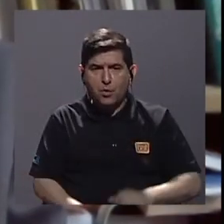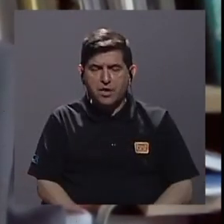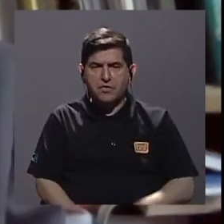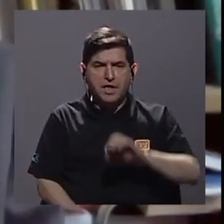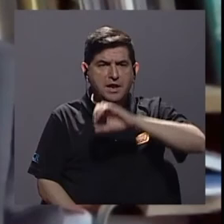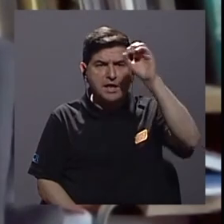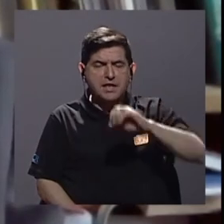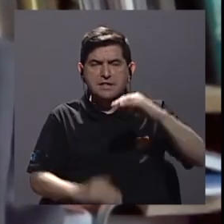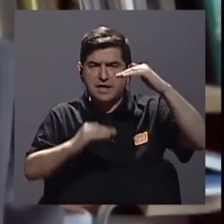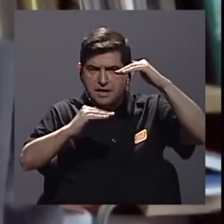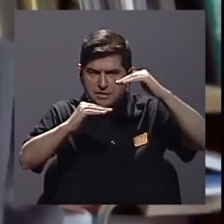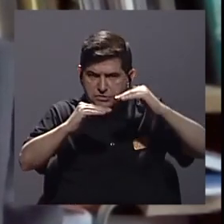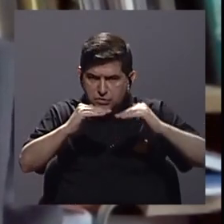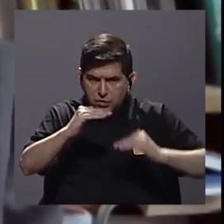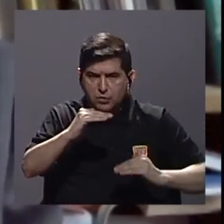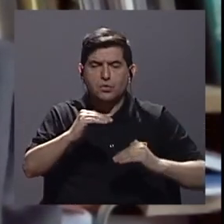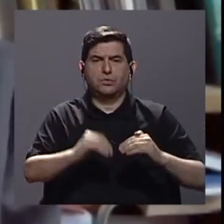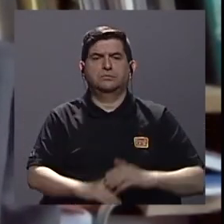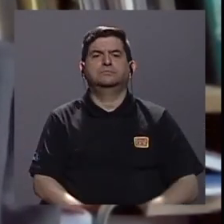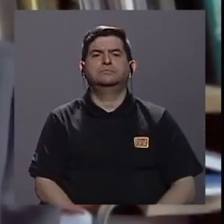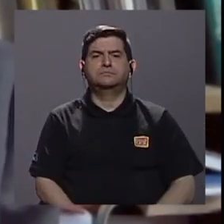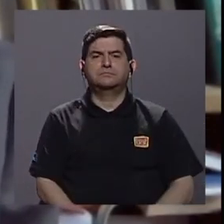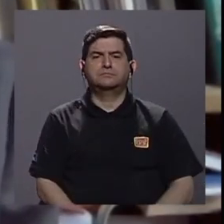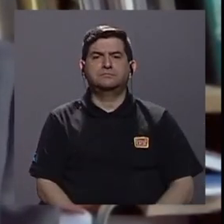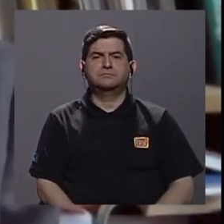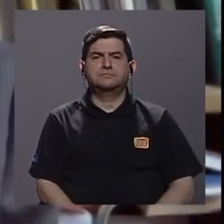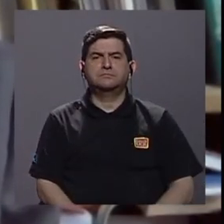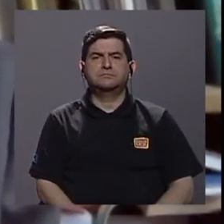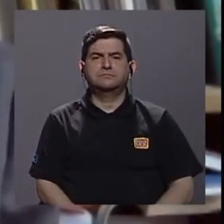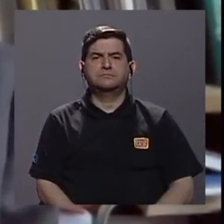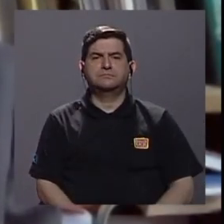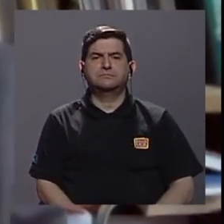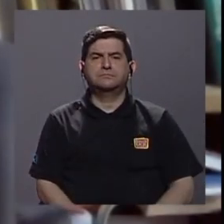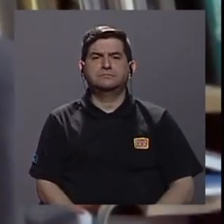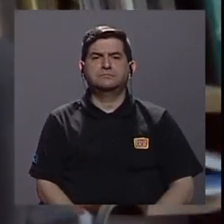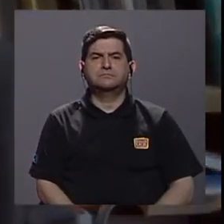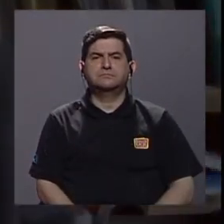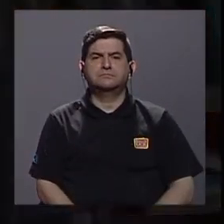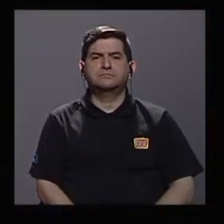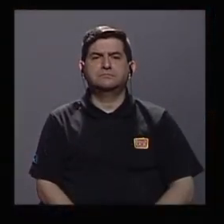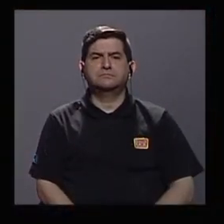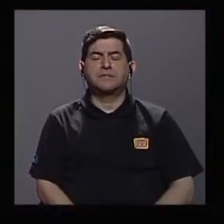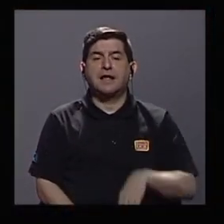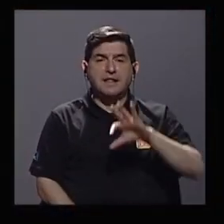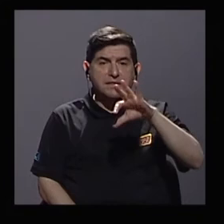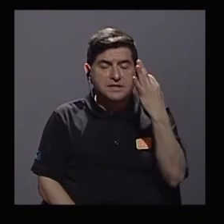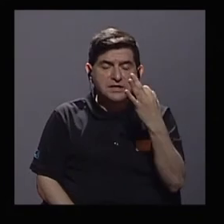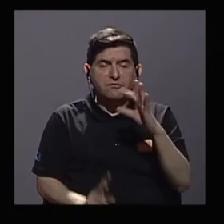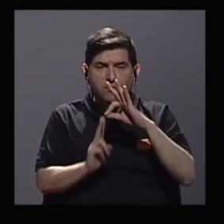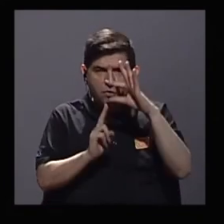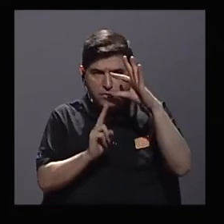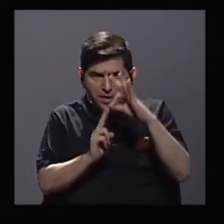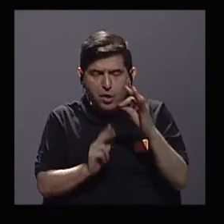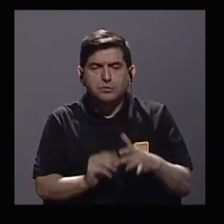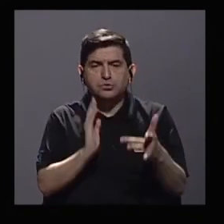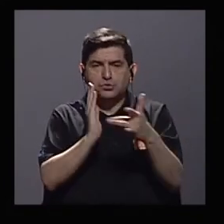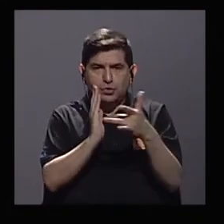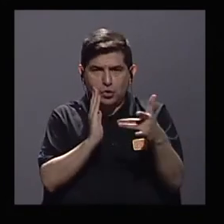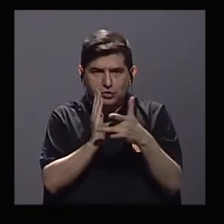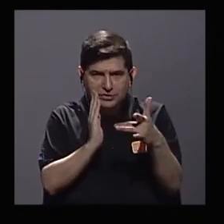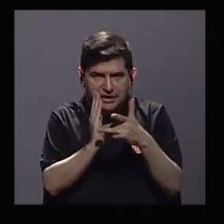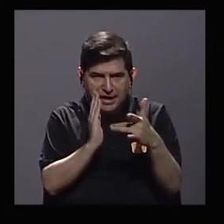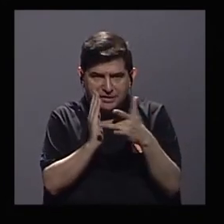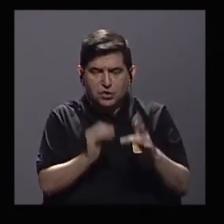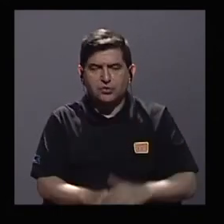intereses más bajos y entonces poner para la adopción de tecnologías